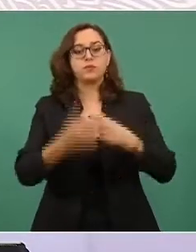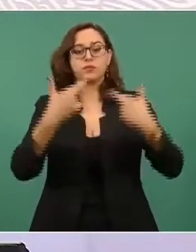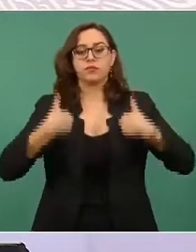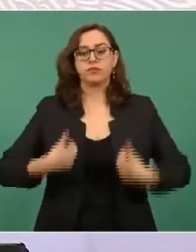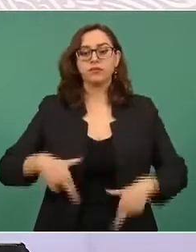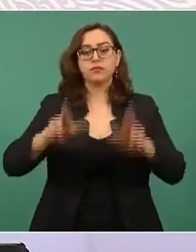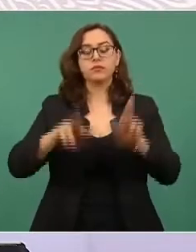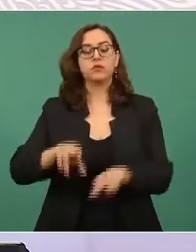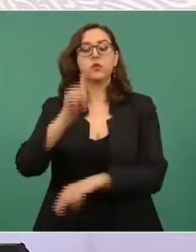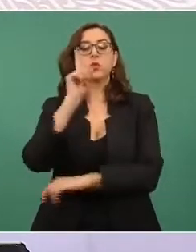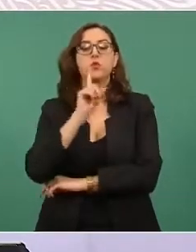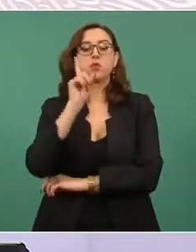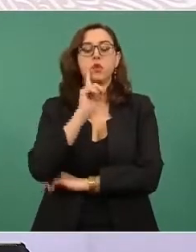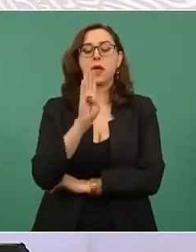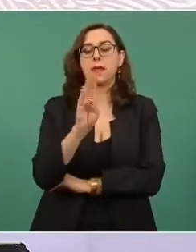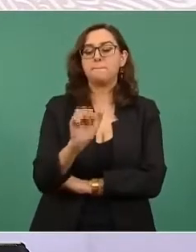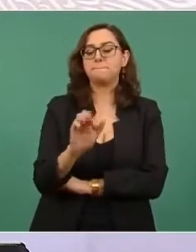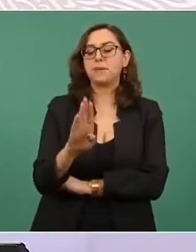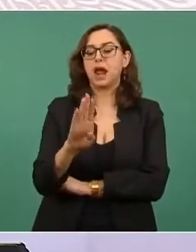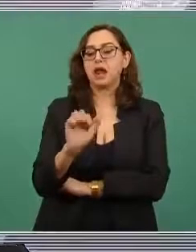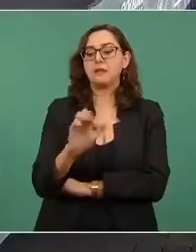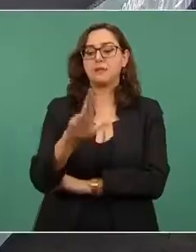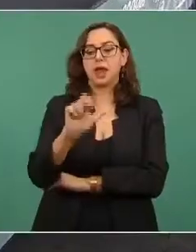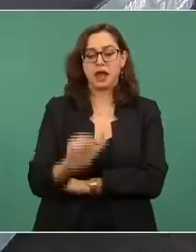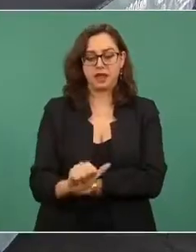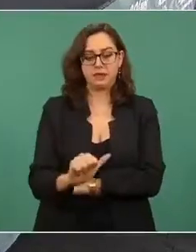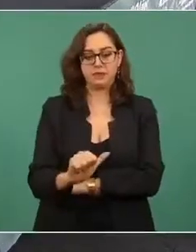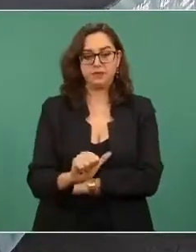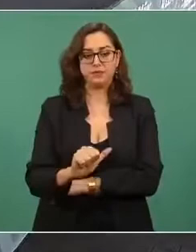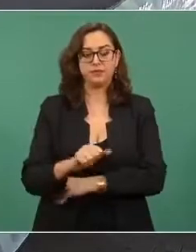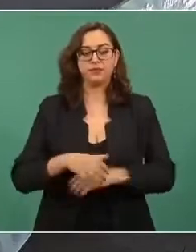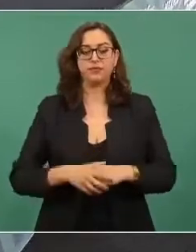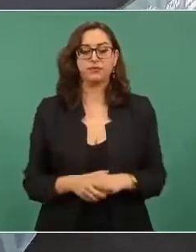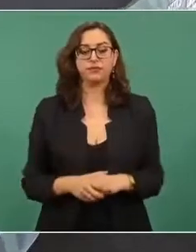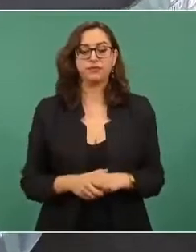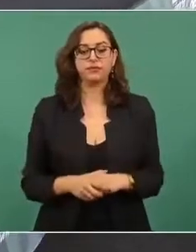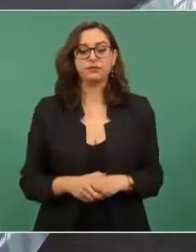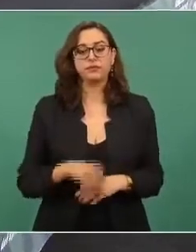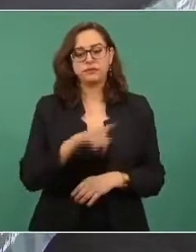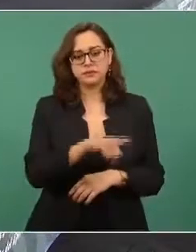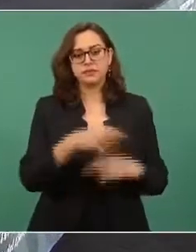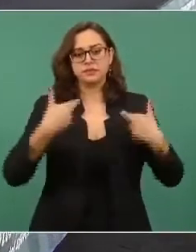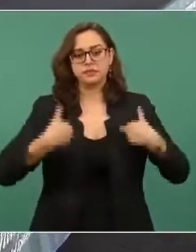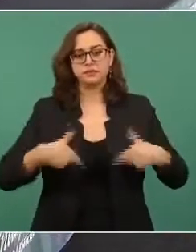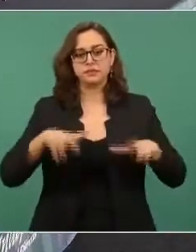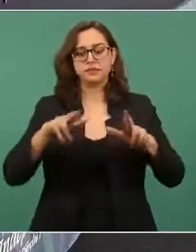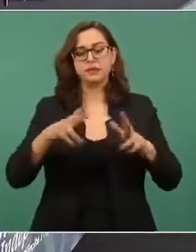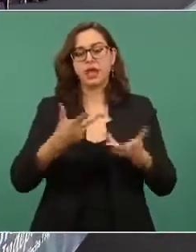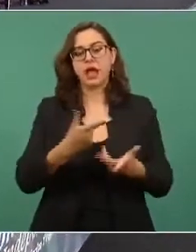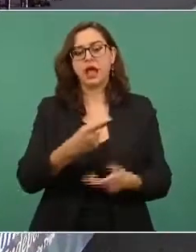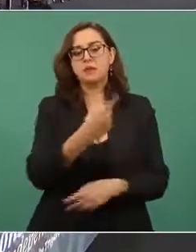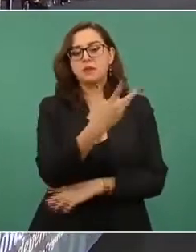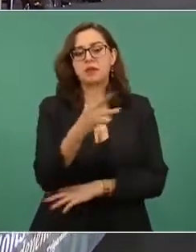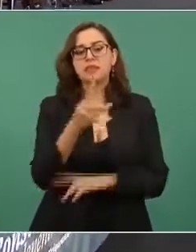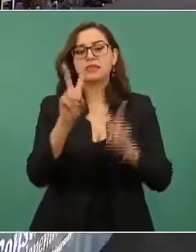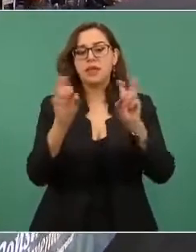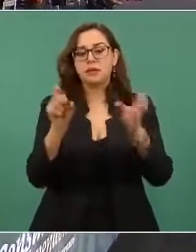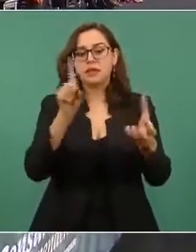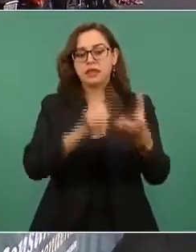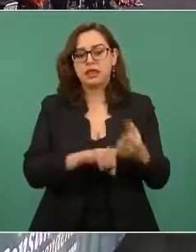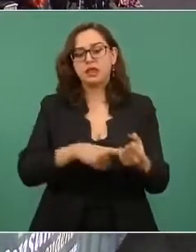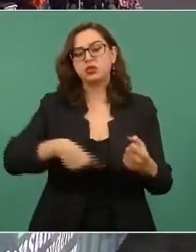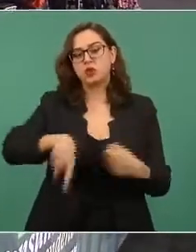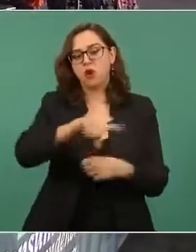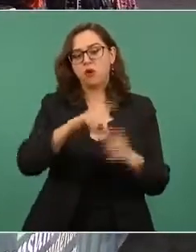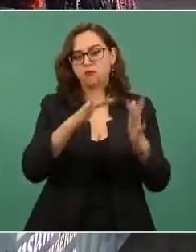Bárbara Pompil, ministra de Transición Ecológica. Y